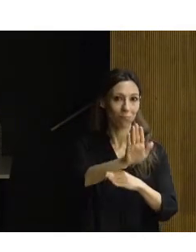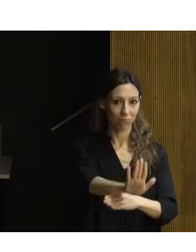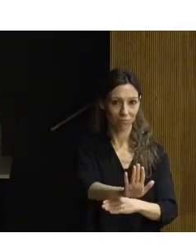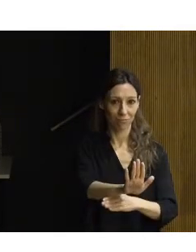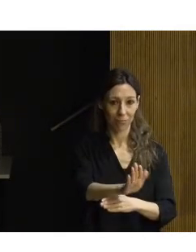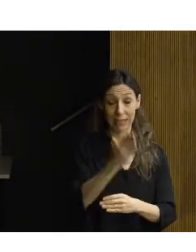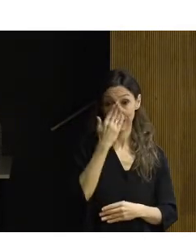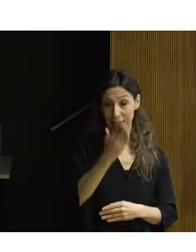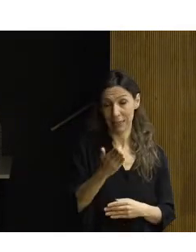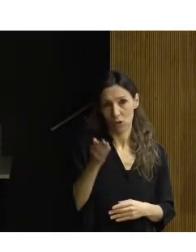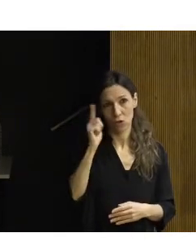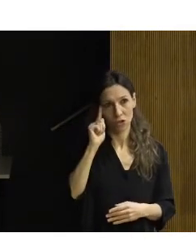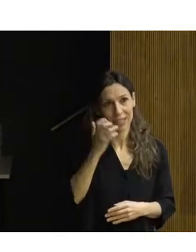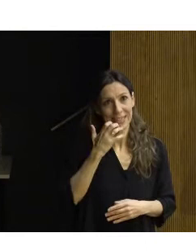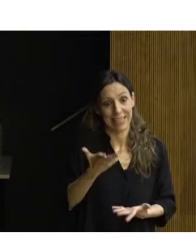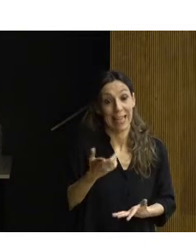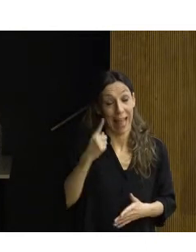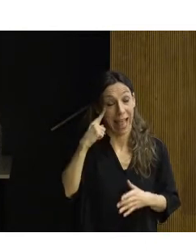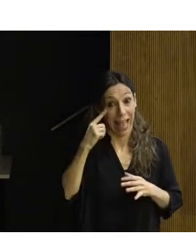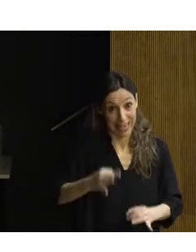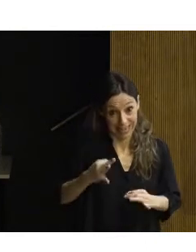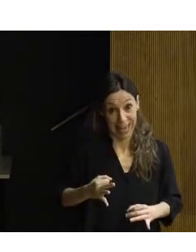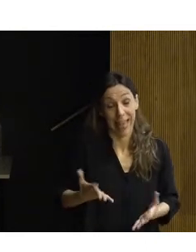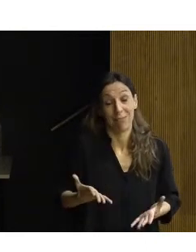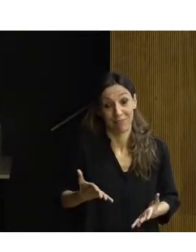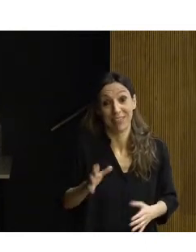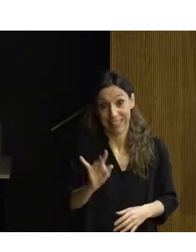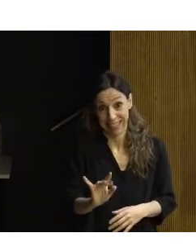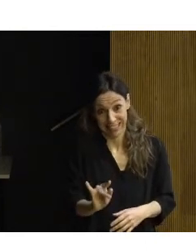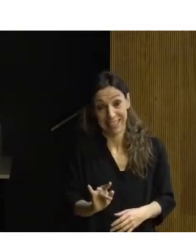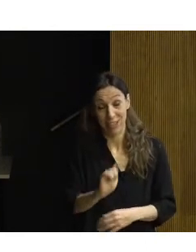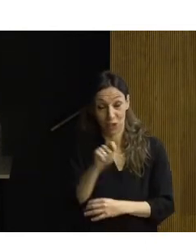Sinceramente, no me atrevo a decir si lo somos, pero desde luego sí que lo intentamos.